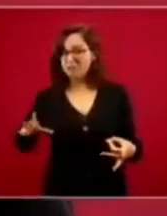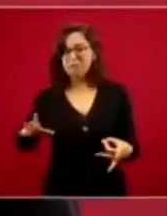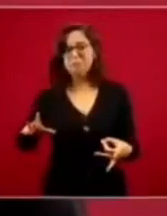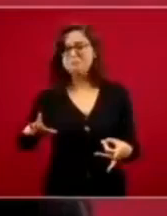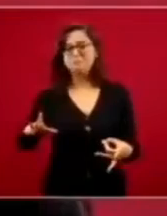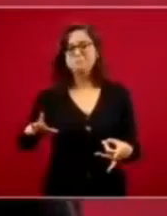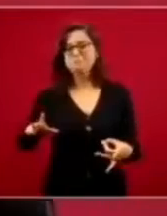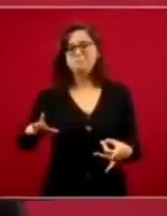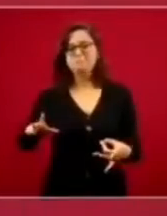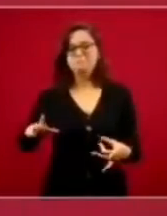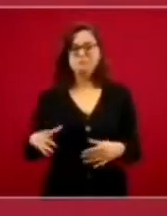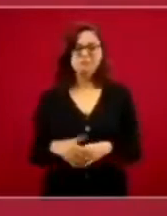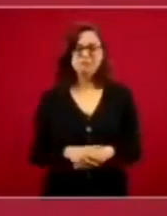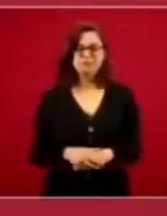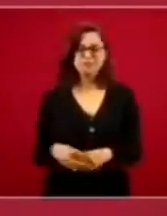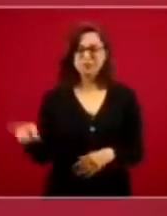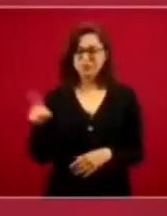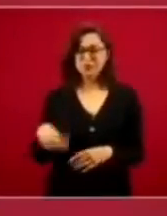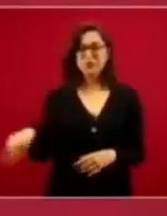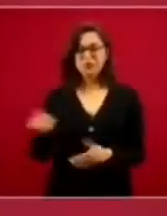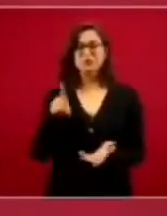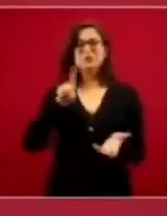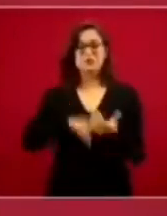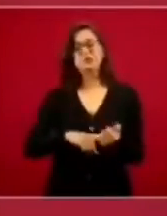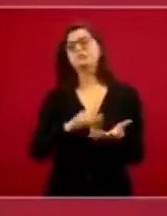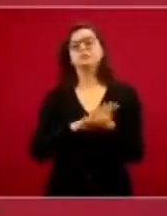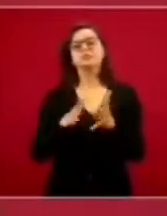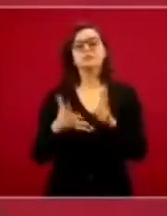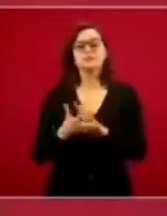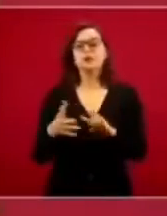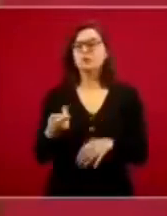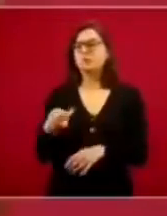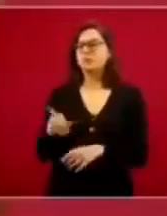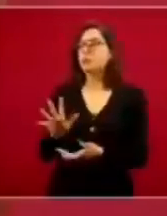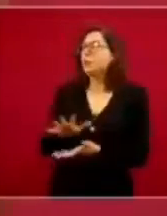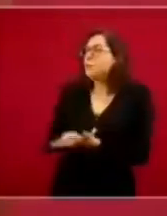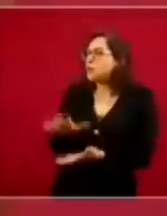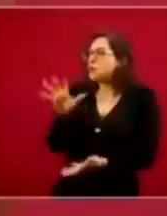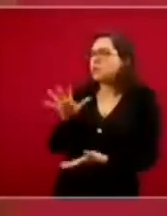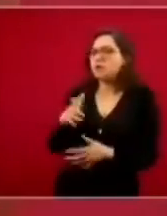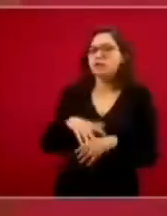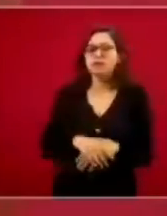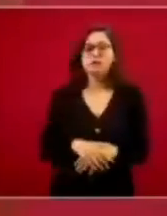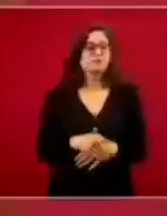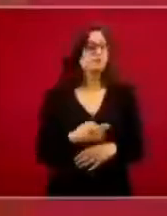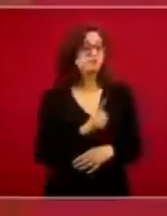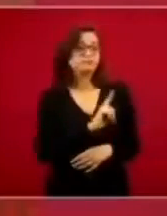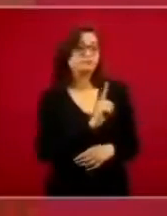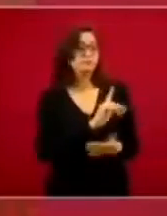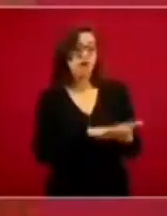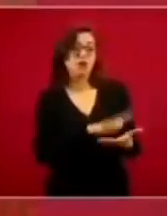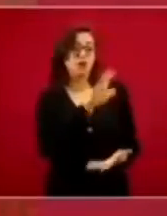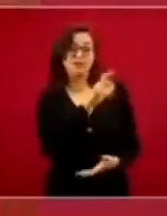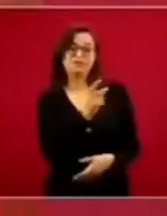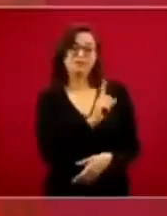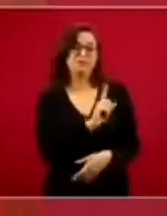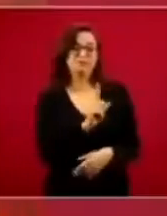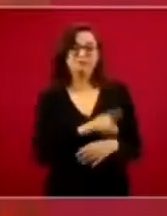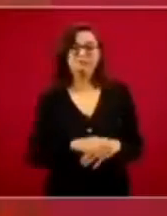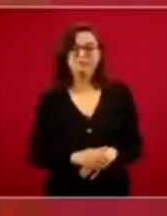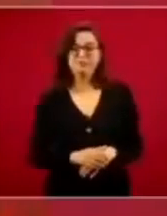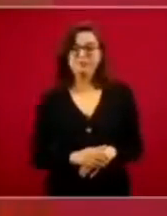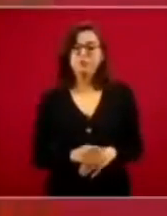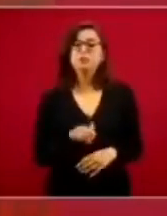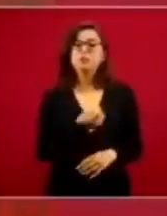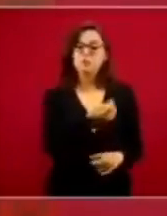eran como organizaciones alcahuetas del régimen y guardaban silencio, no la mayoría, yo